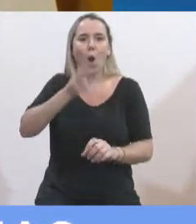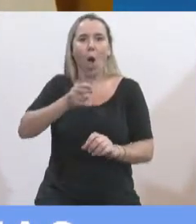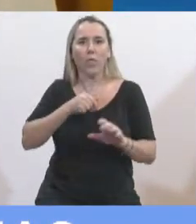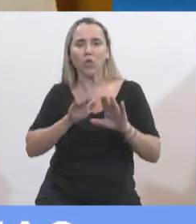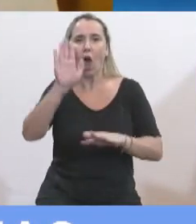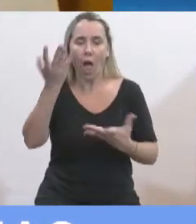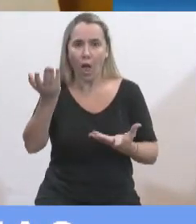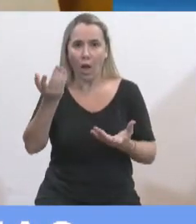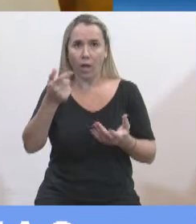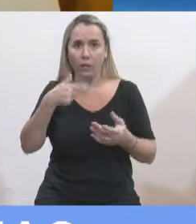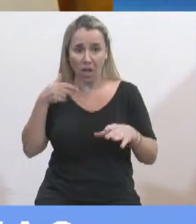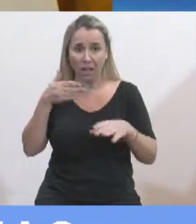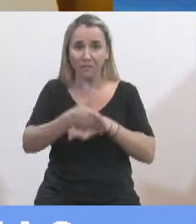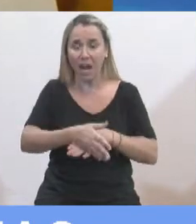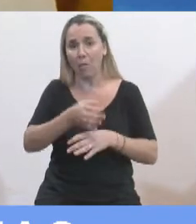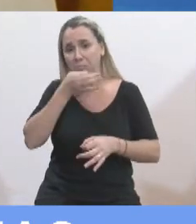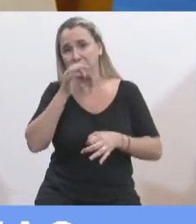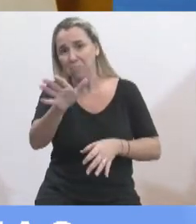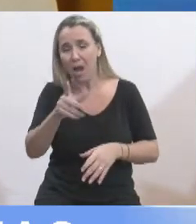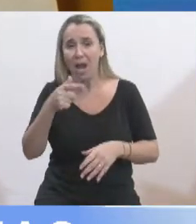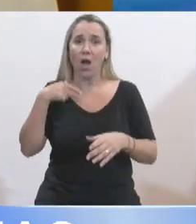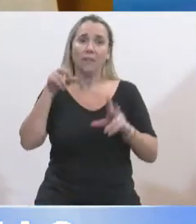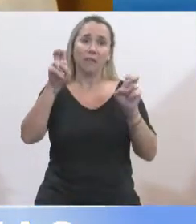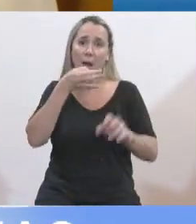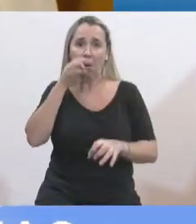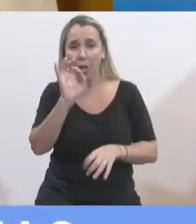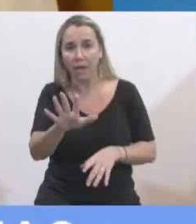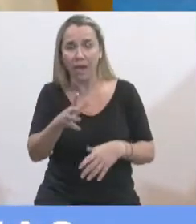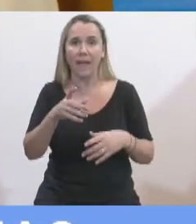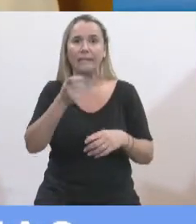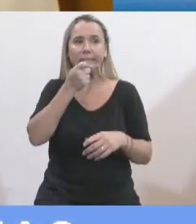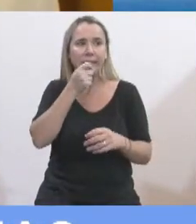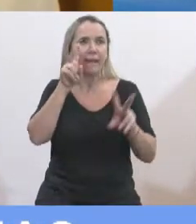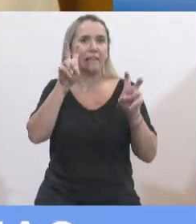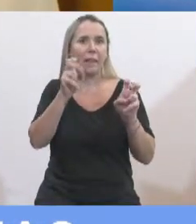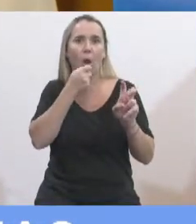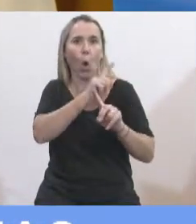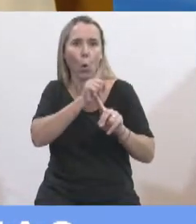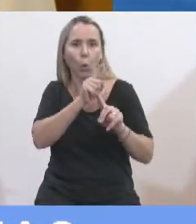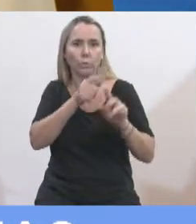cuando quisieron al recinto, hablaron lo que quisieron, entran al tema que quieren, al tema que no quieren se retiran.